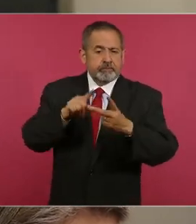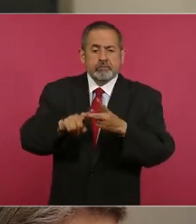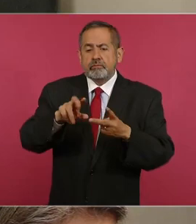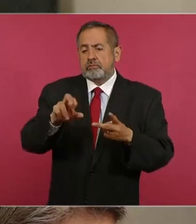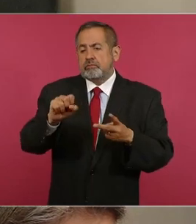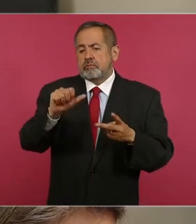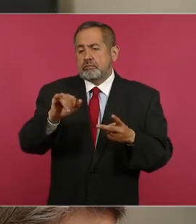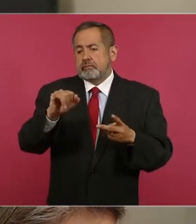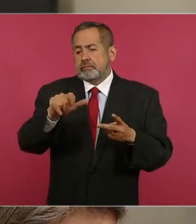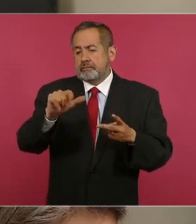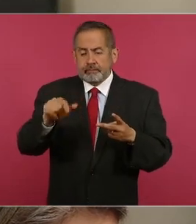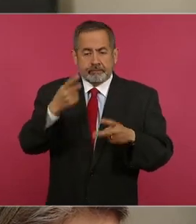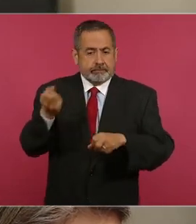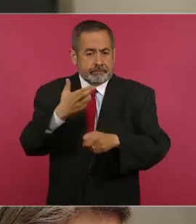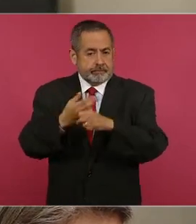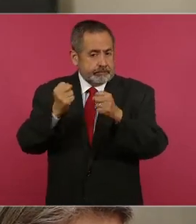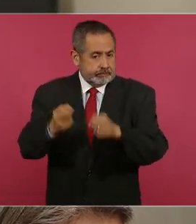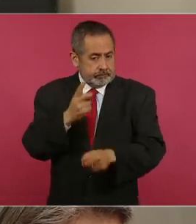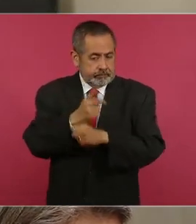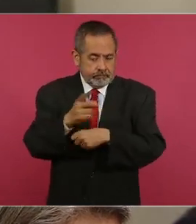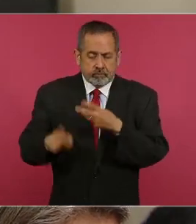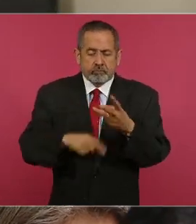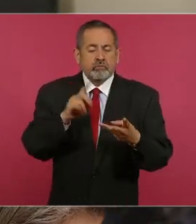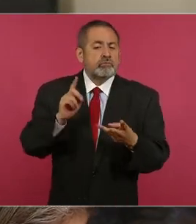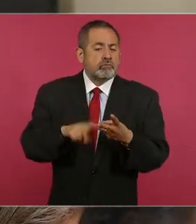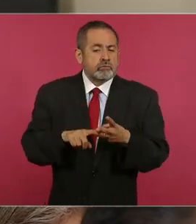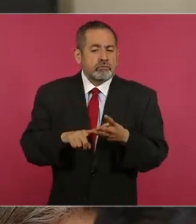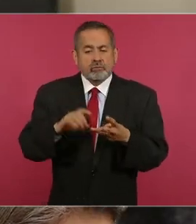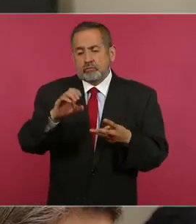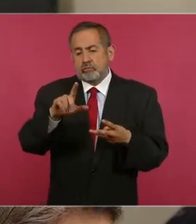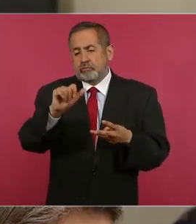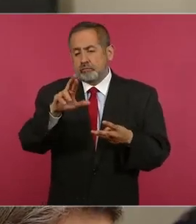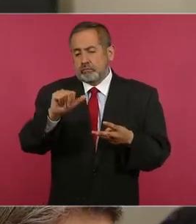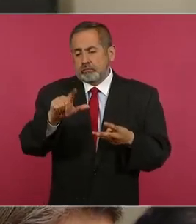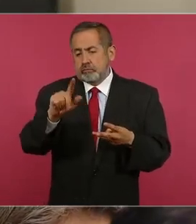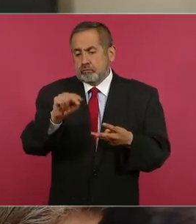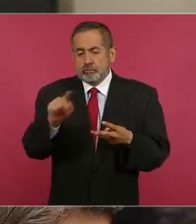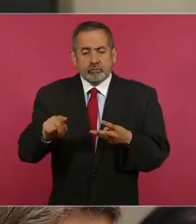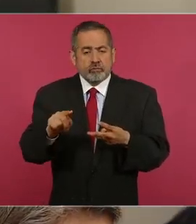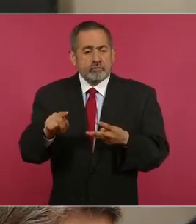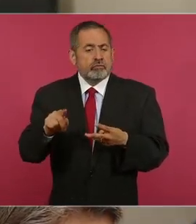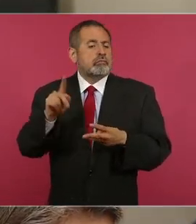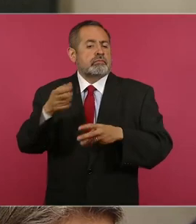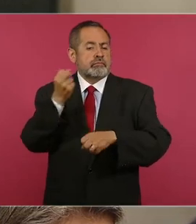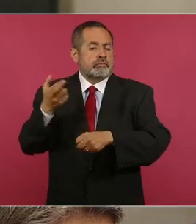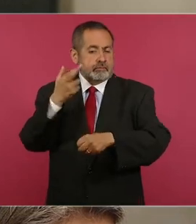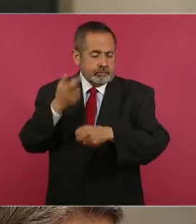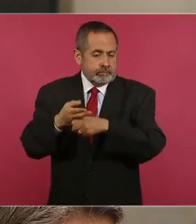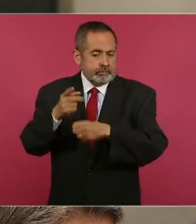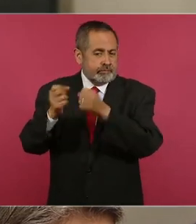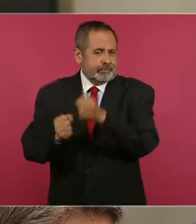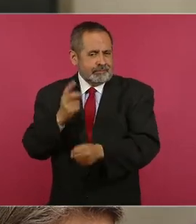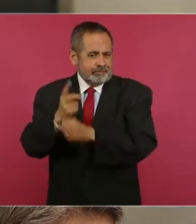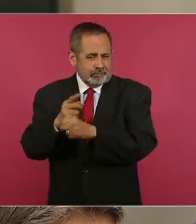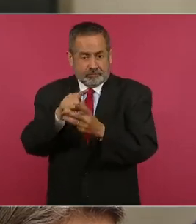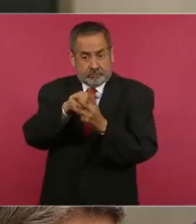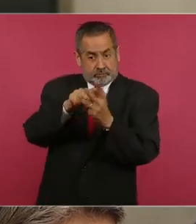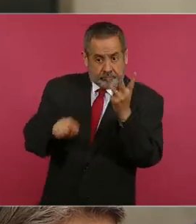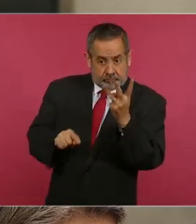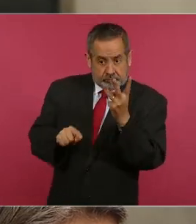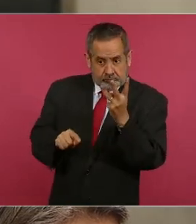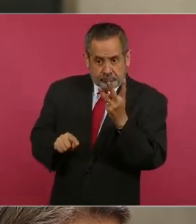Isela Rodríguez, secretaria de Seguridad y Protección Ciudadana y Claraluz Flores, secretaria ejecutiva del Sistema Nacional de Seguridad Pública,